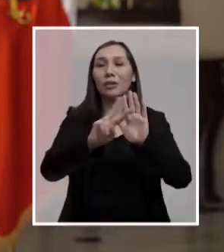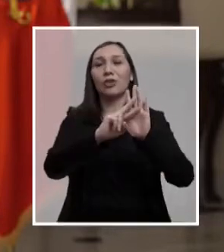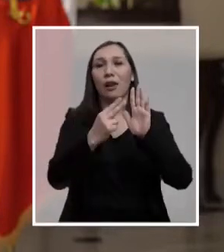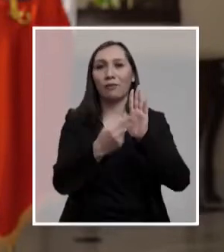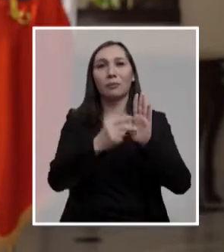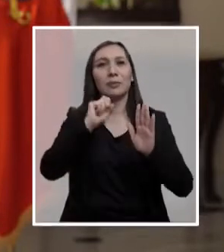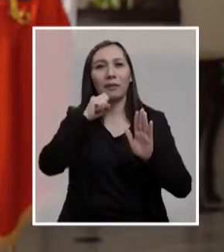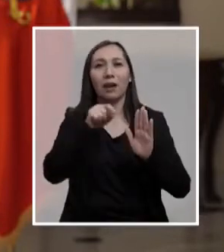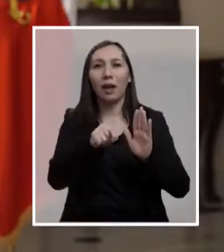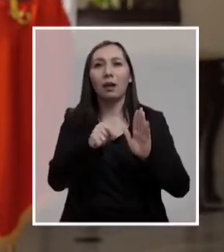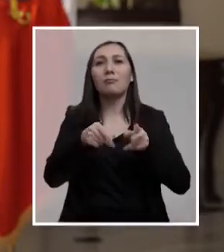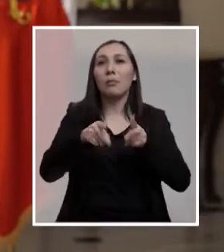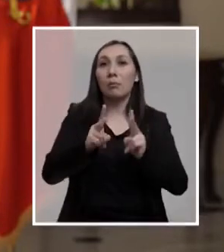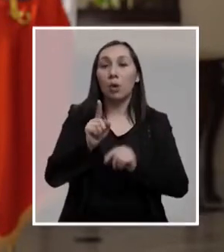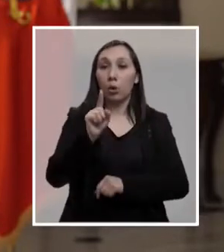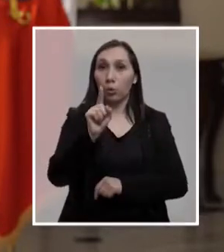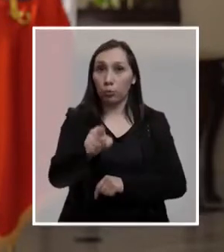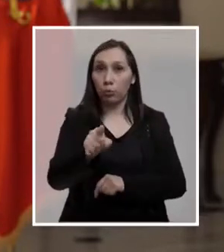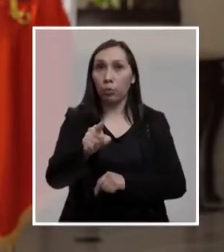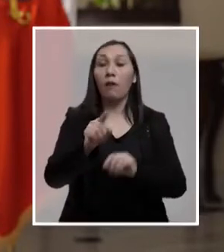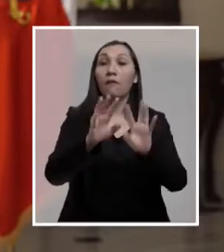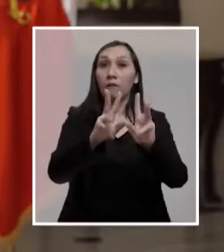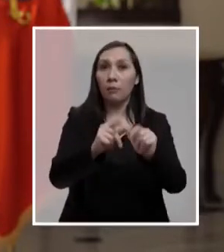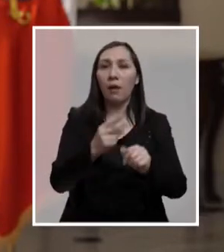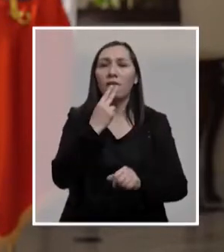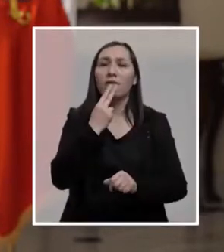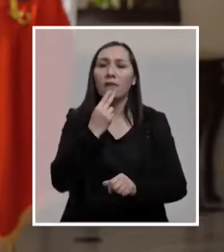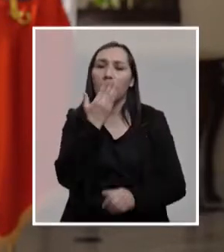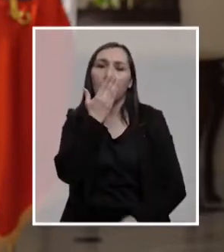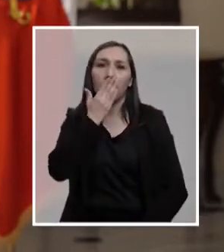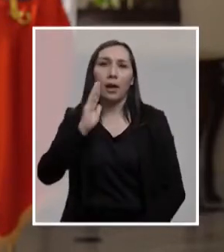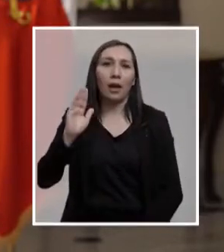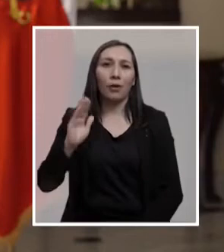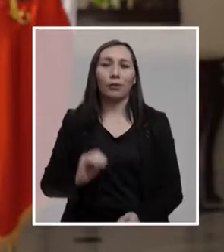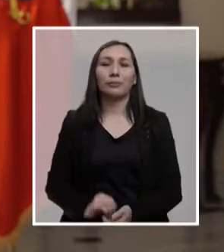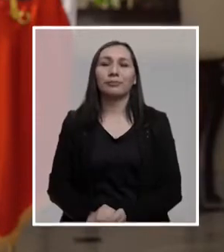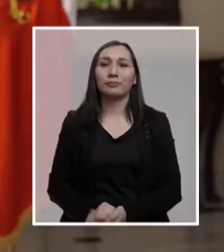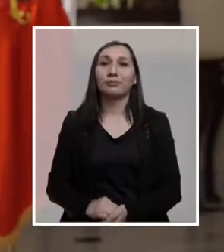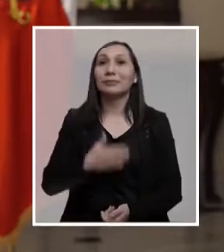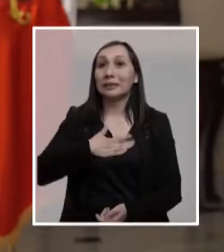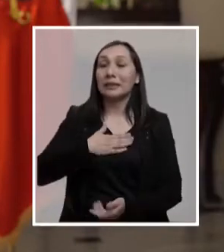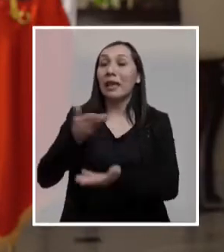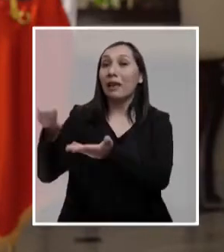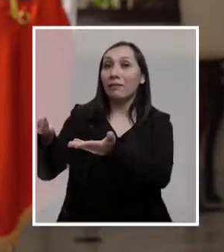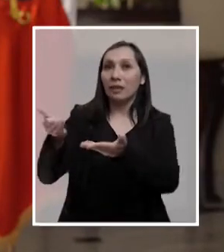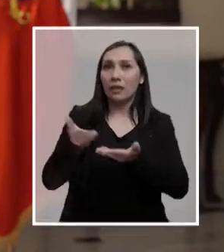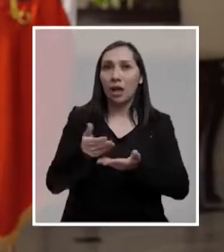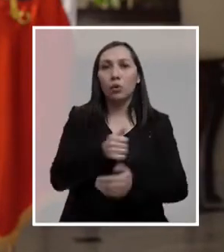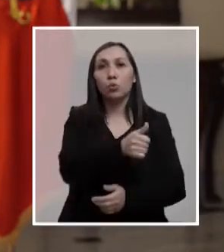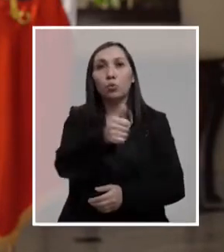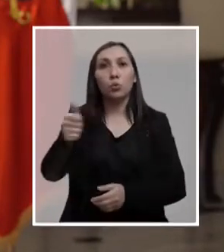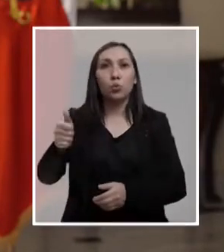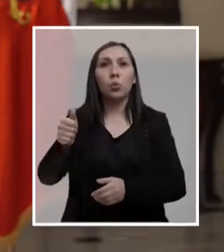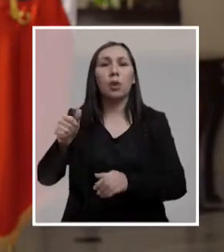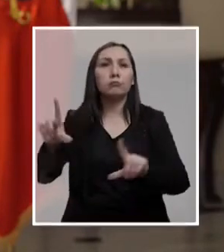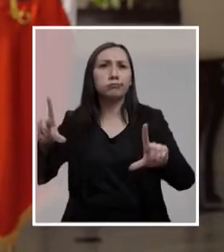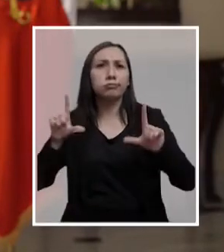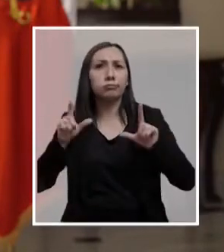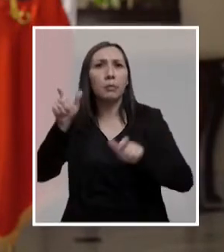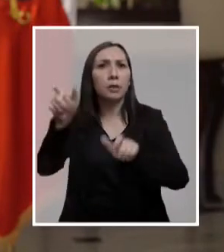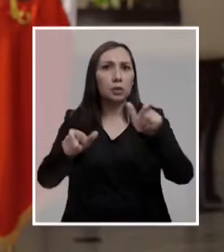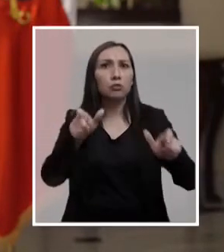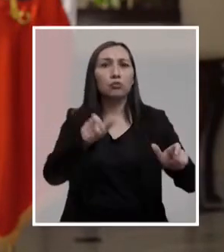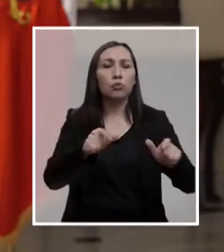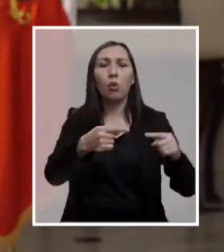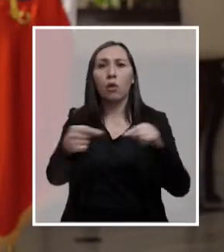reforma que permitirá que tú y tu familia vivan mejor. Quiero invitar a todos los factores de esta discusión,